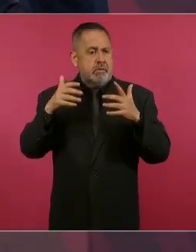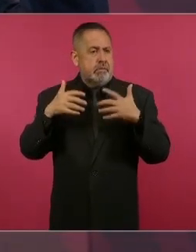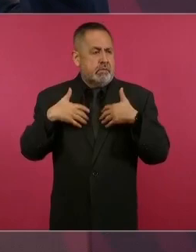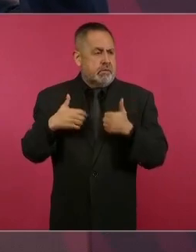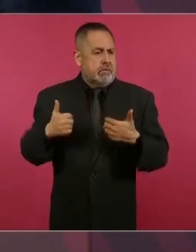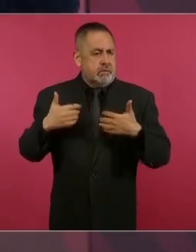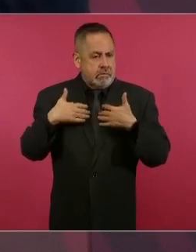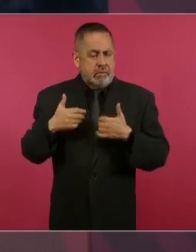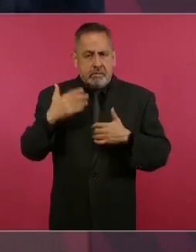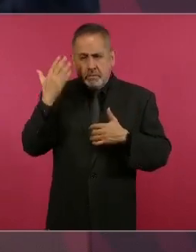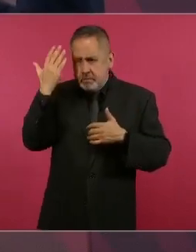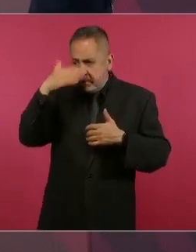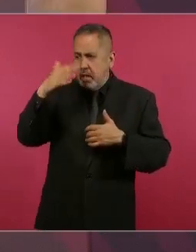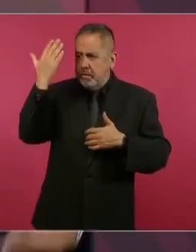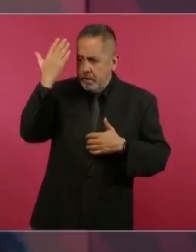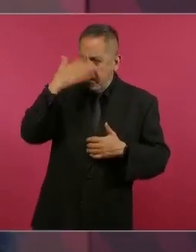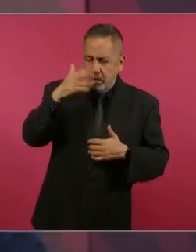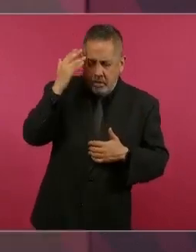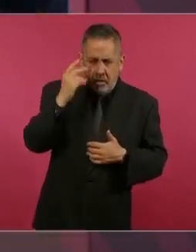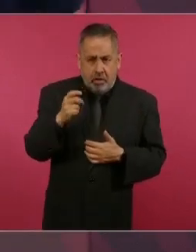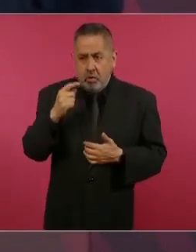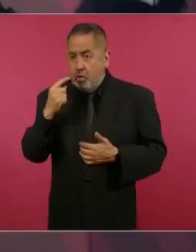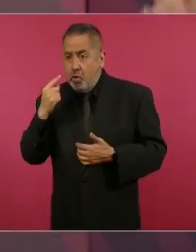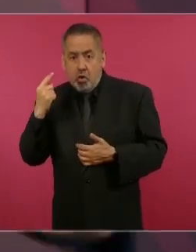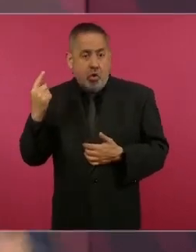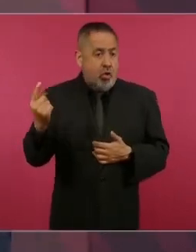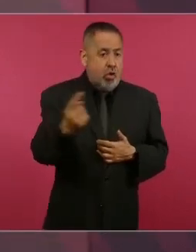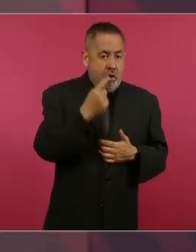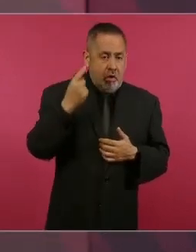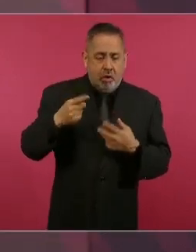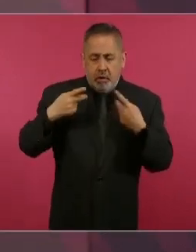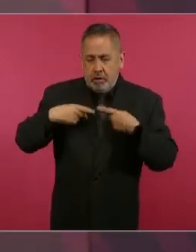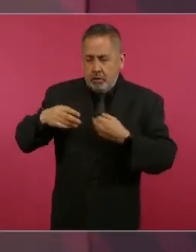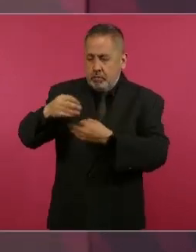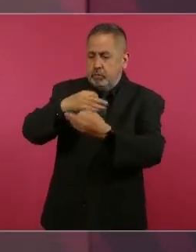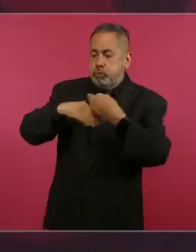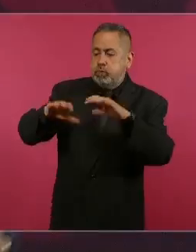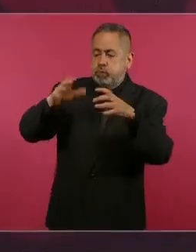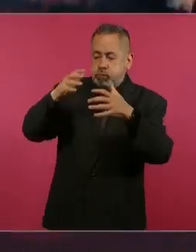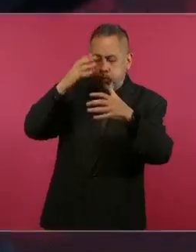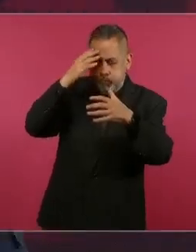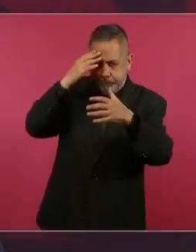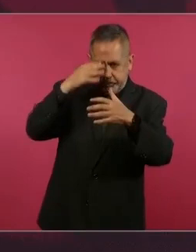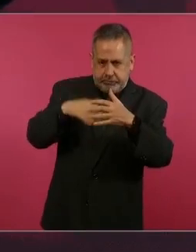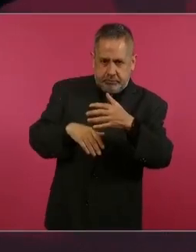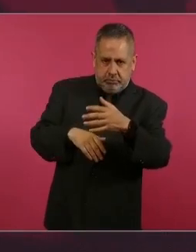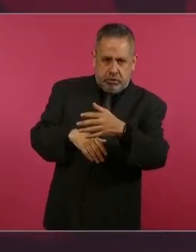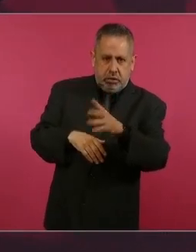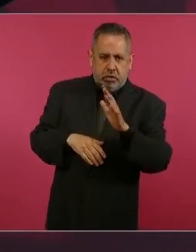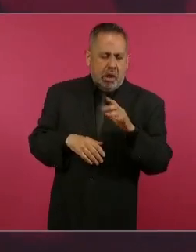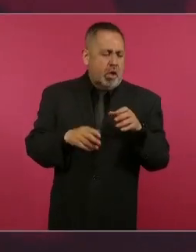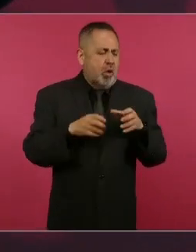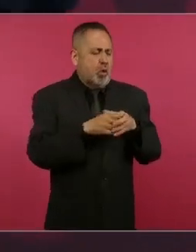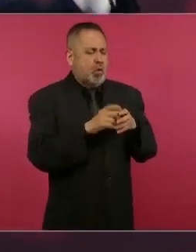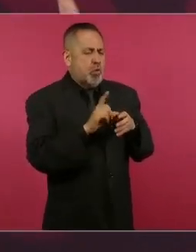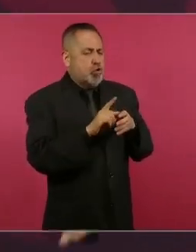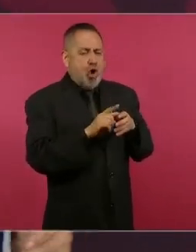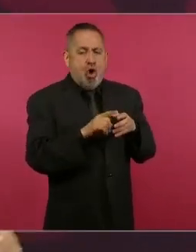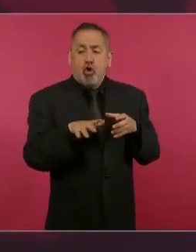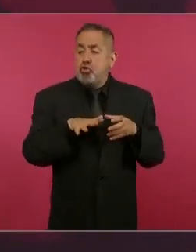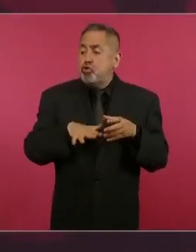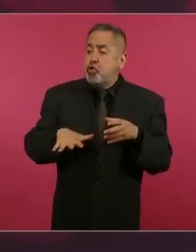es prácticamente de todo el pueblo, cuando no es nada más una vanguardia,